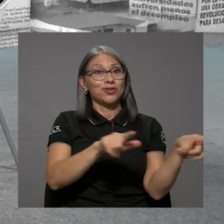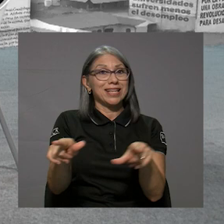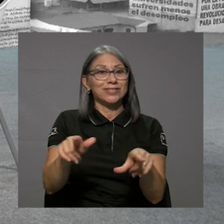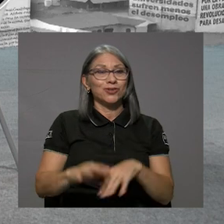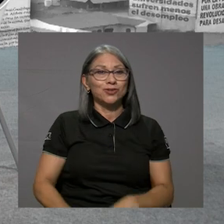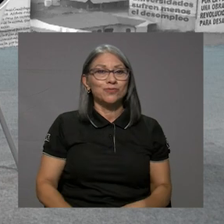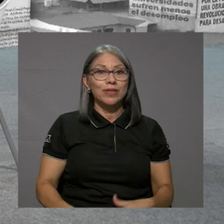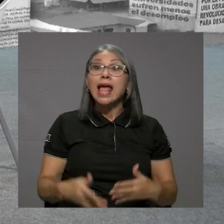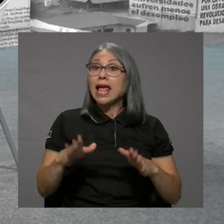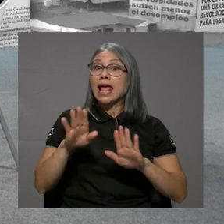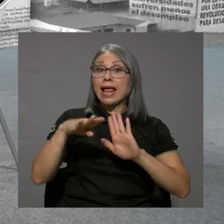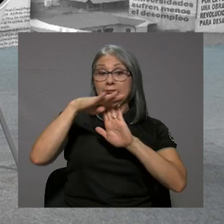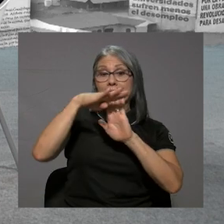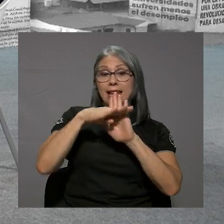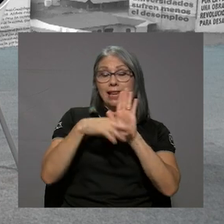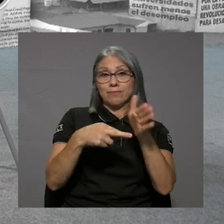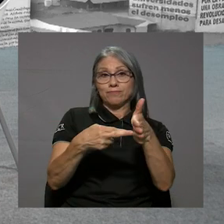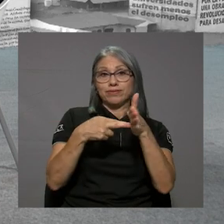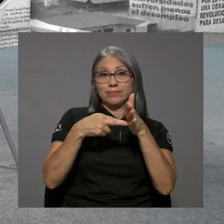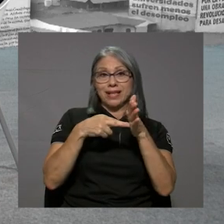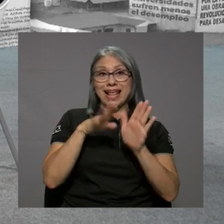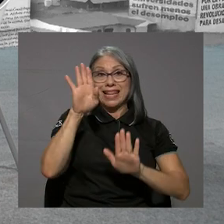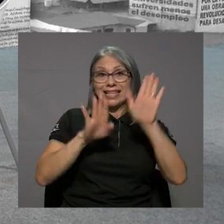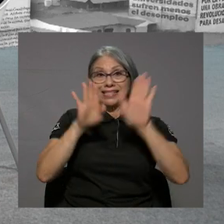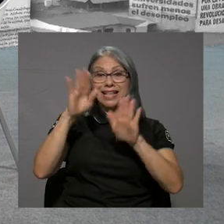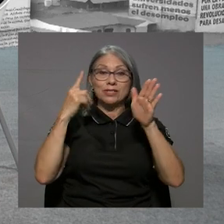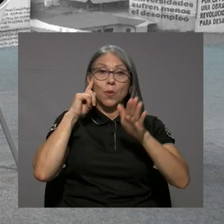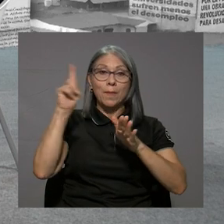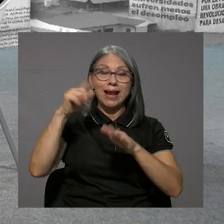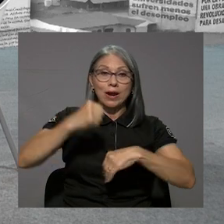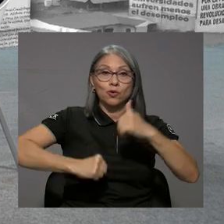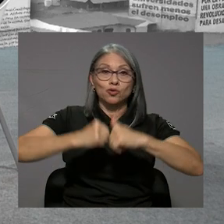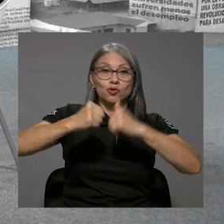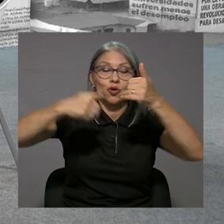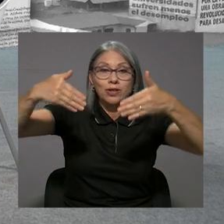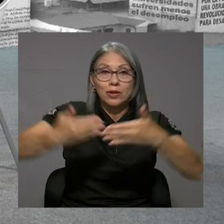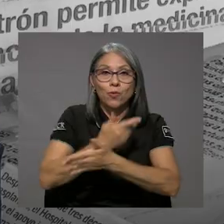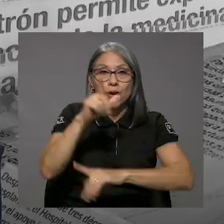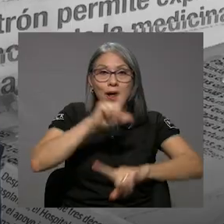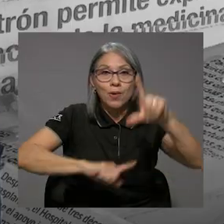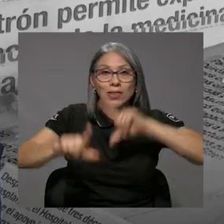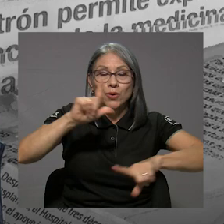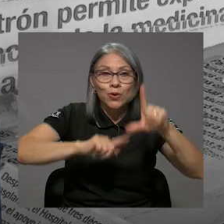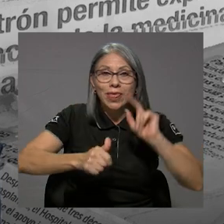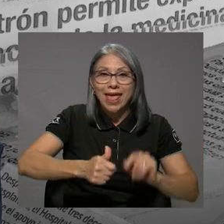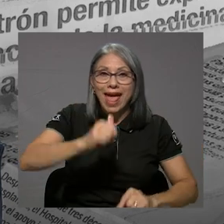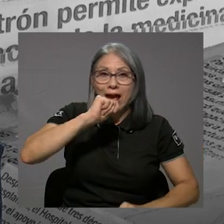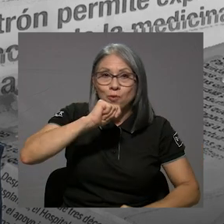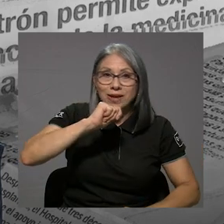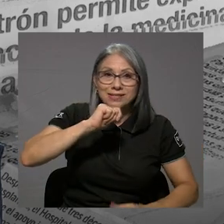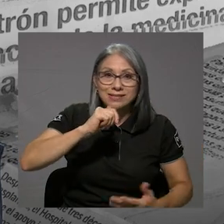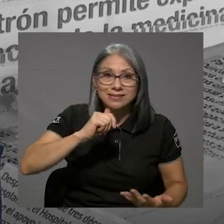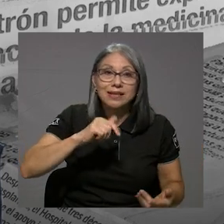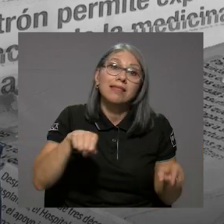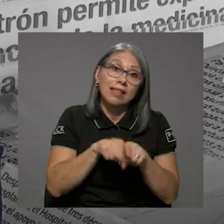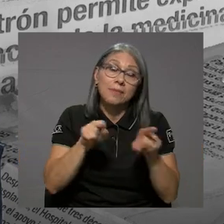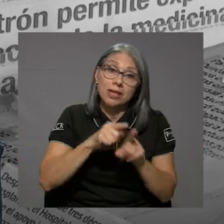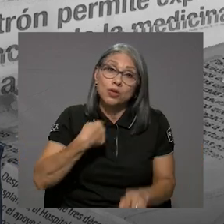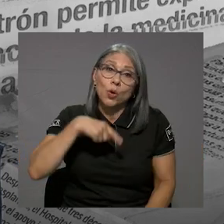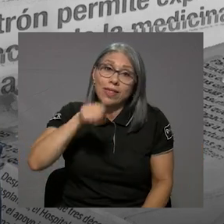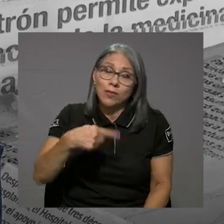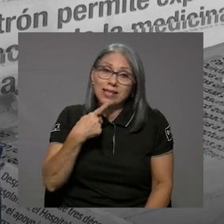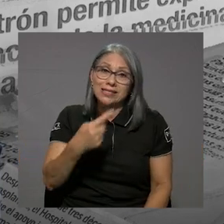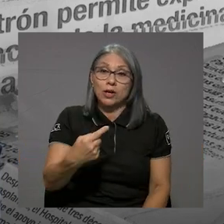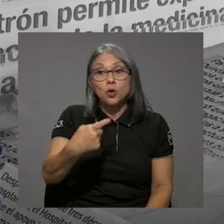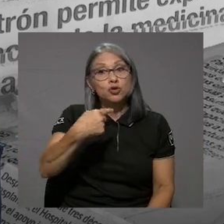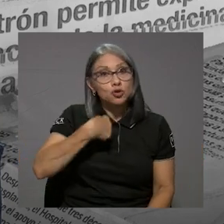licitación, o sea, del cartel para la construcción del nuevo laboratorio de aguas, que la verdad es que también debo decirlo, o sea, yo lo